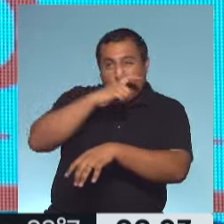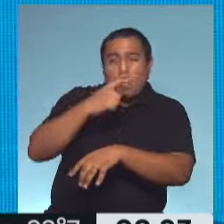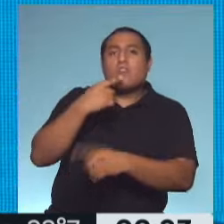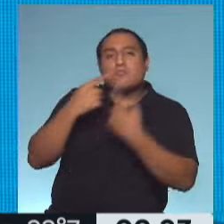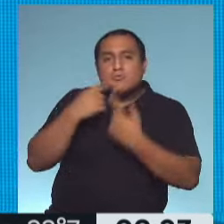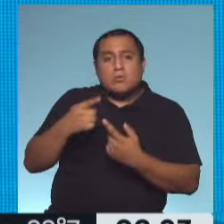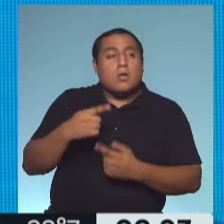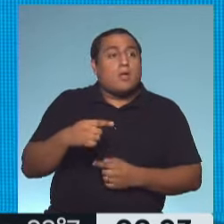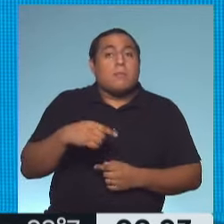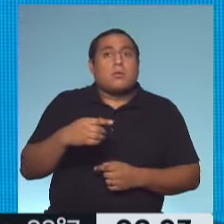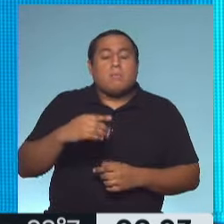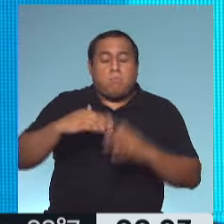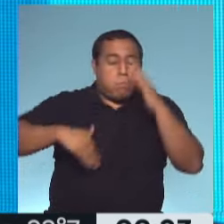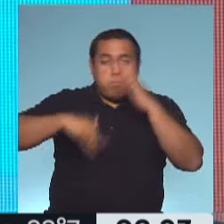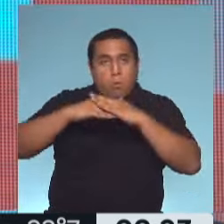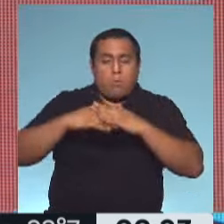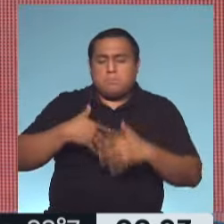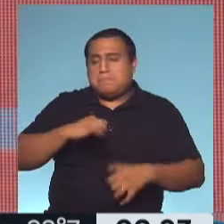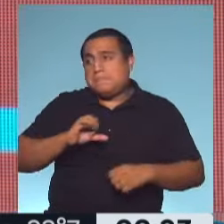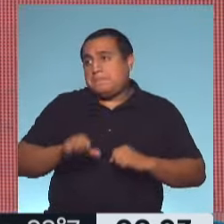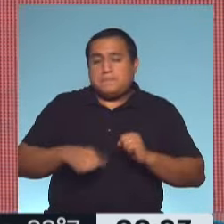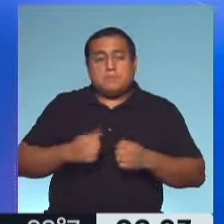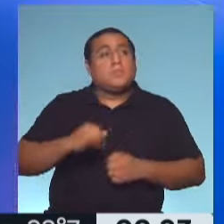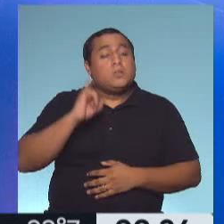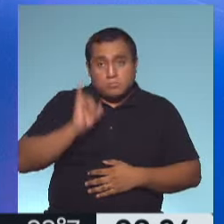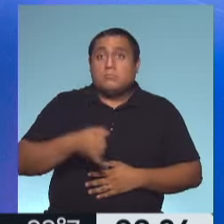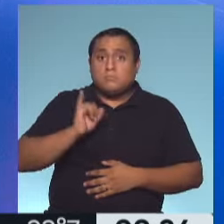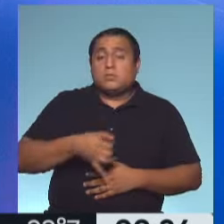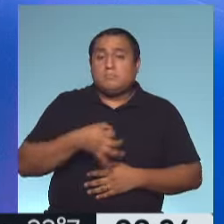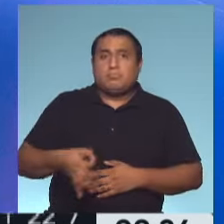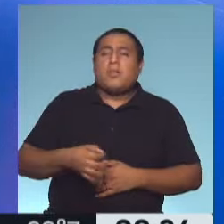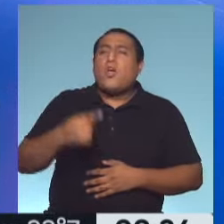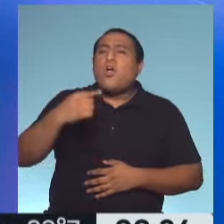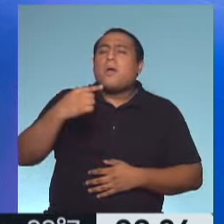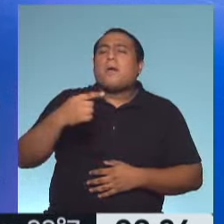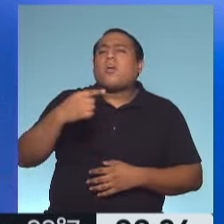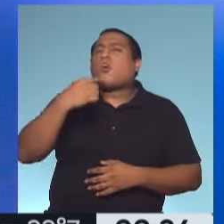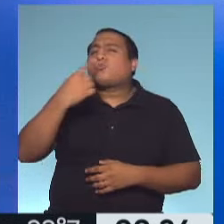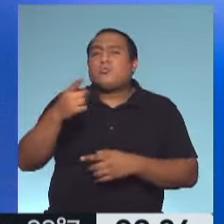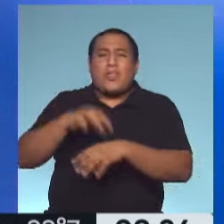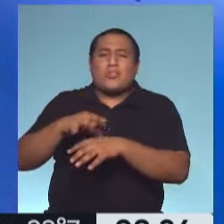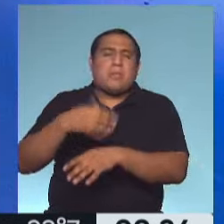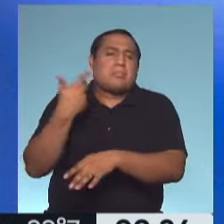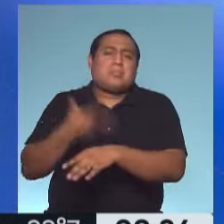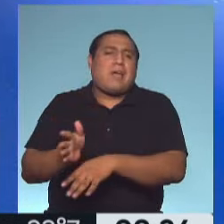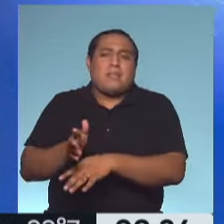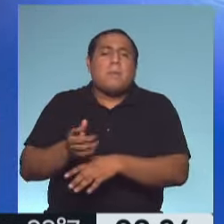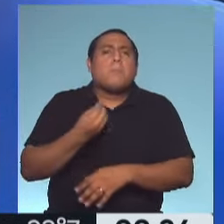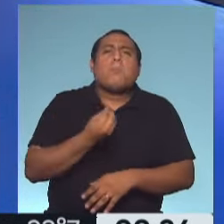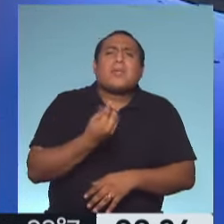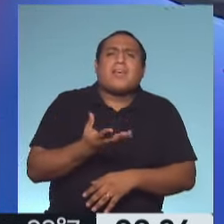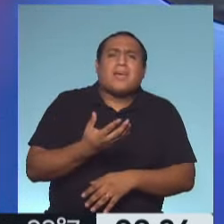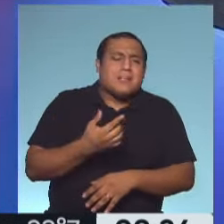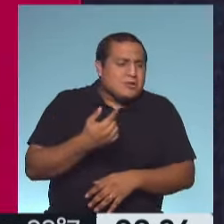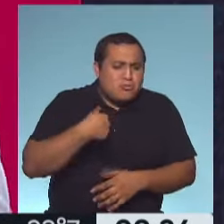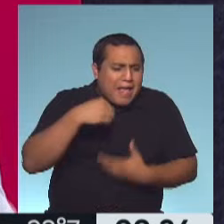un pico de estrés. Claramente, claramente, sí. Y además, la consulta es tardía porque la gran mayoría de las veces no sabemos exactamente